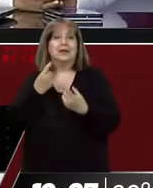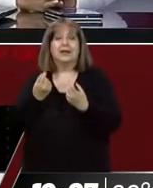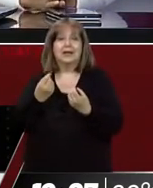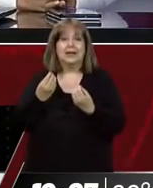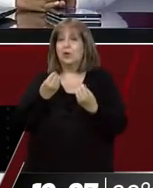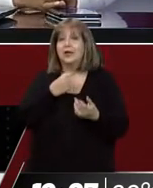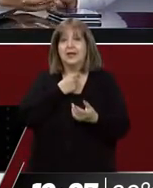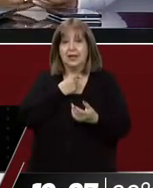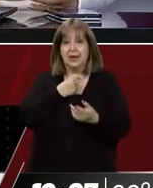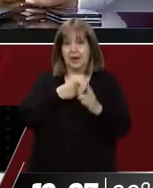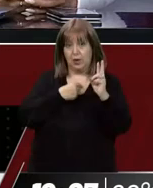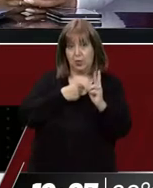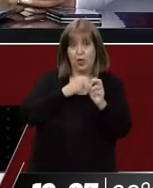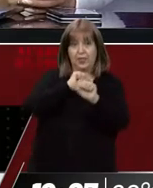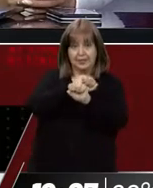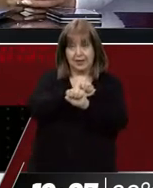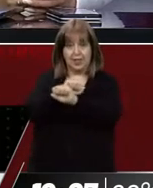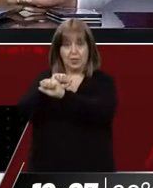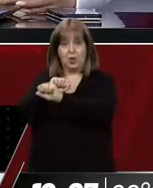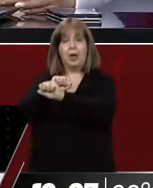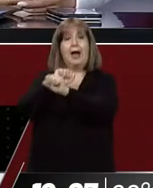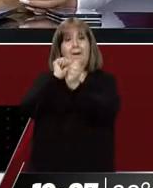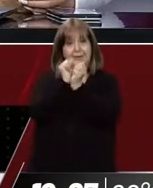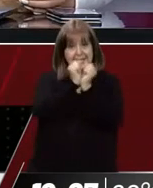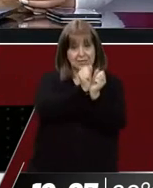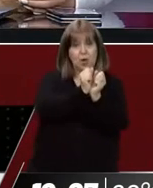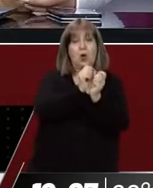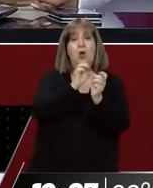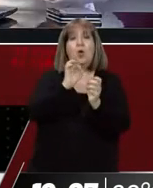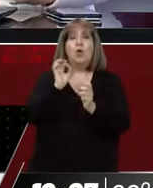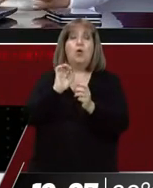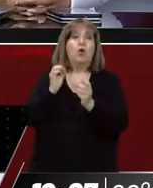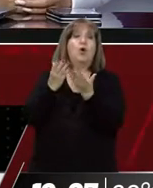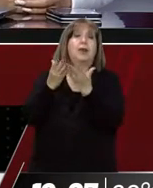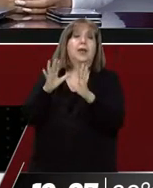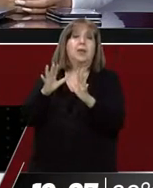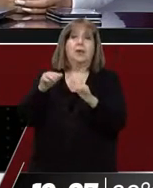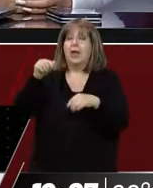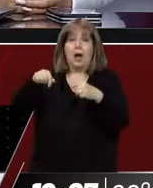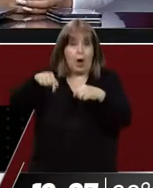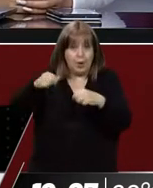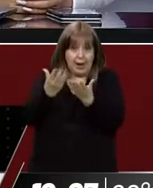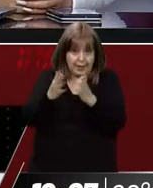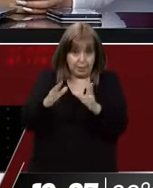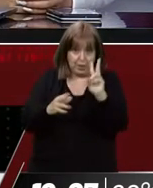prisión. ¿Qué posibilidades hay de que continúen con esta libertad que tienen hasta ahora?